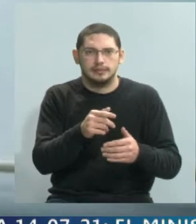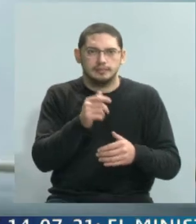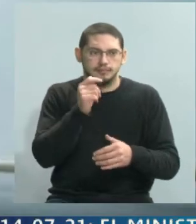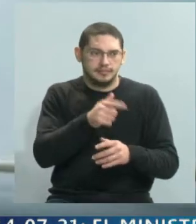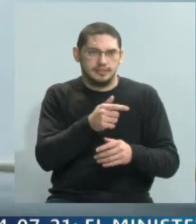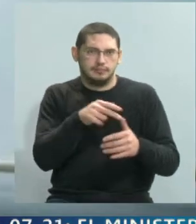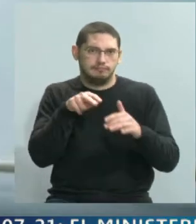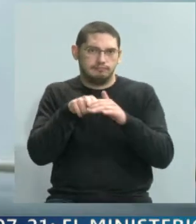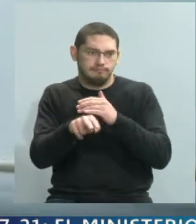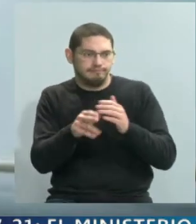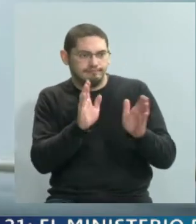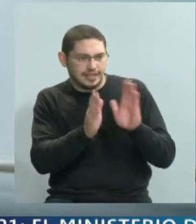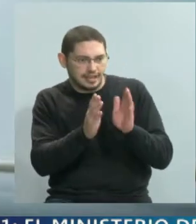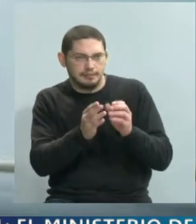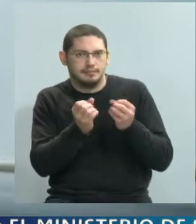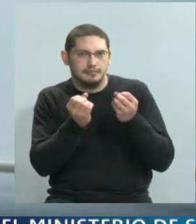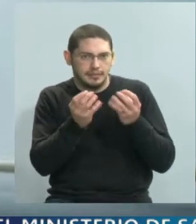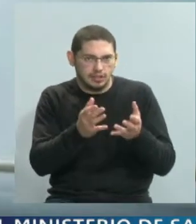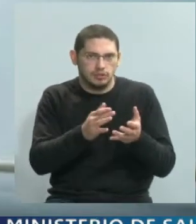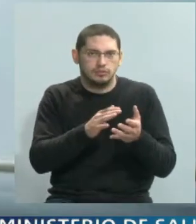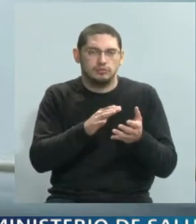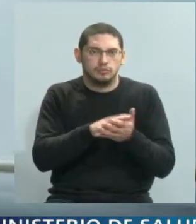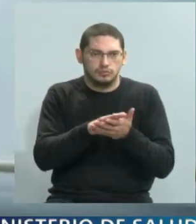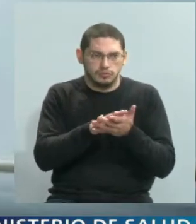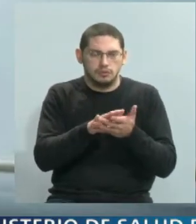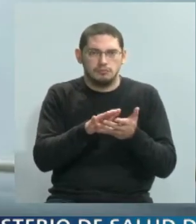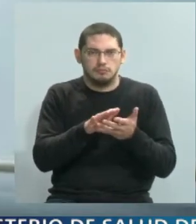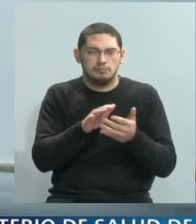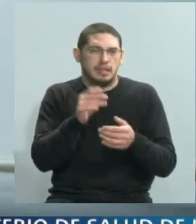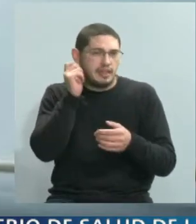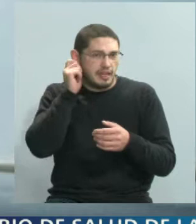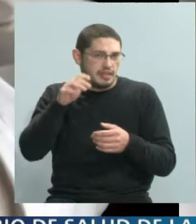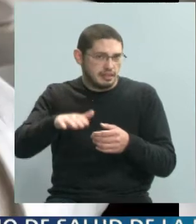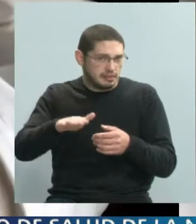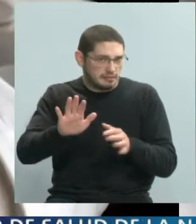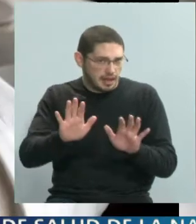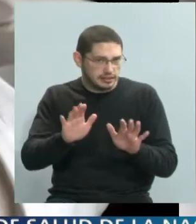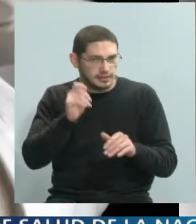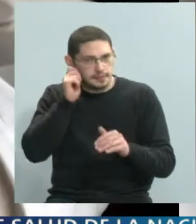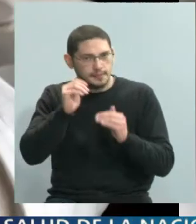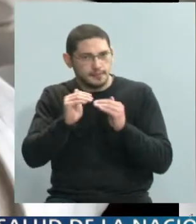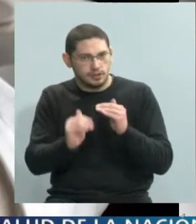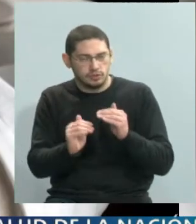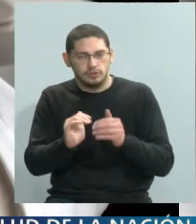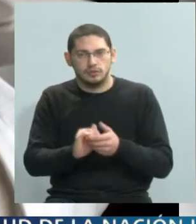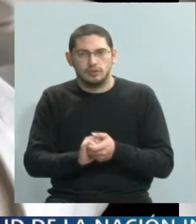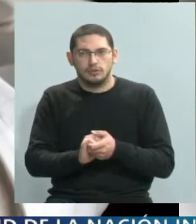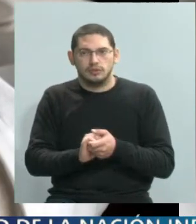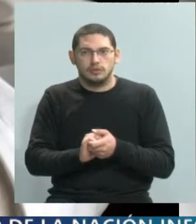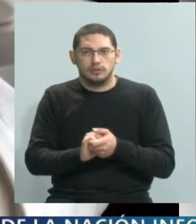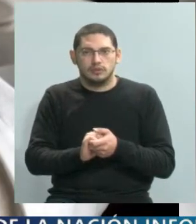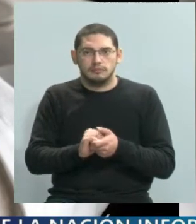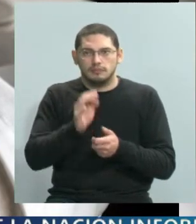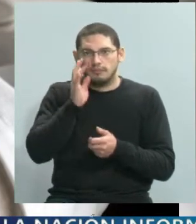traen estos niños, en la mayoría de los casos de muy corta edad, tipo de maltrato,